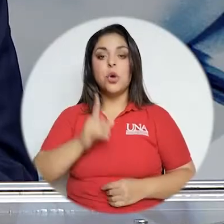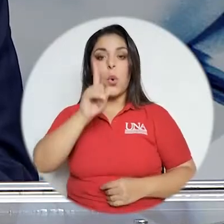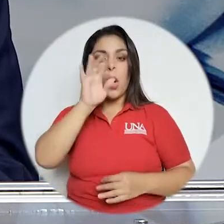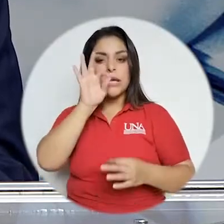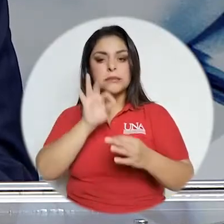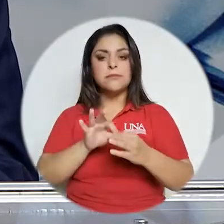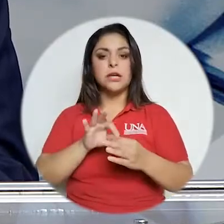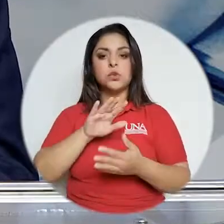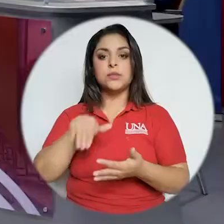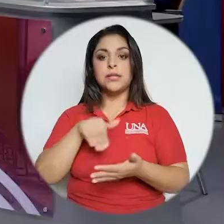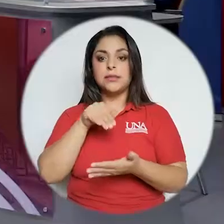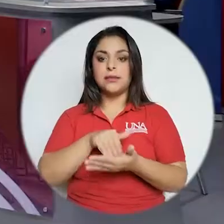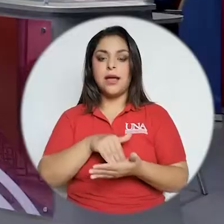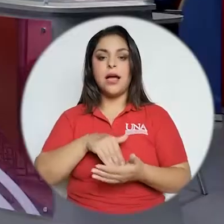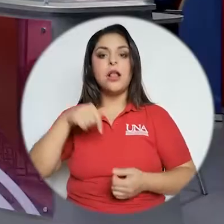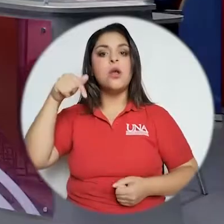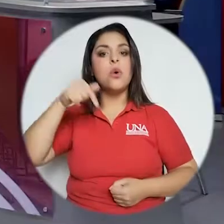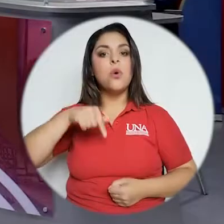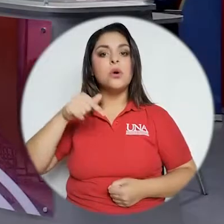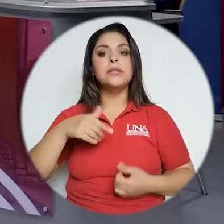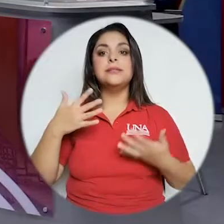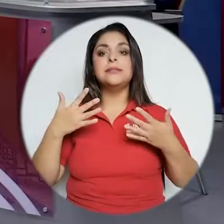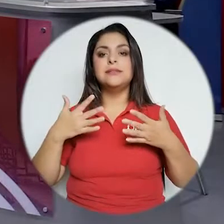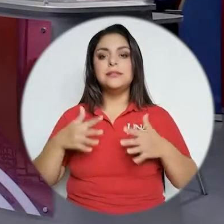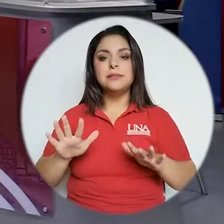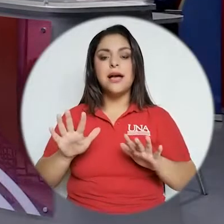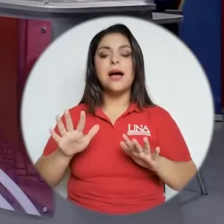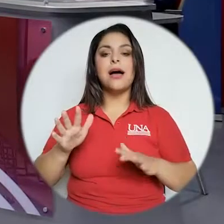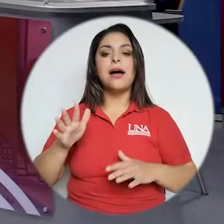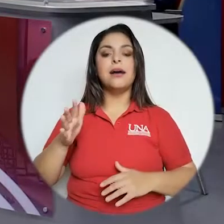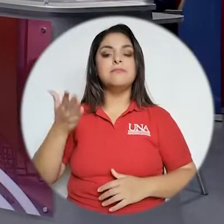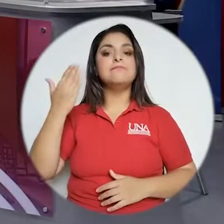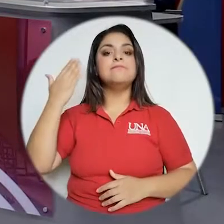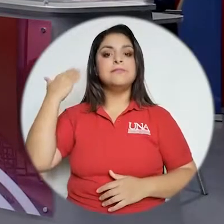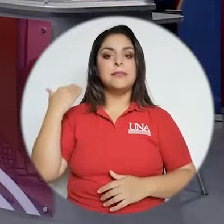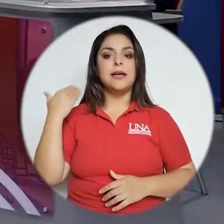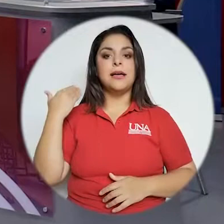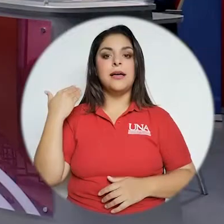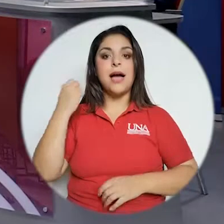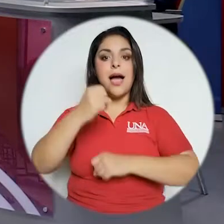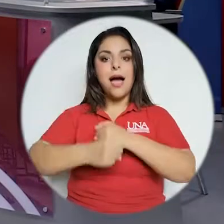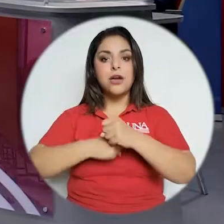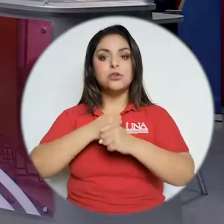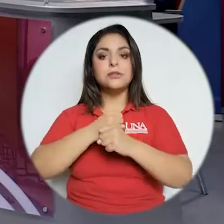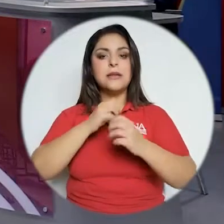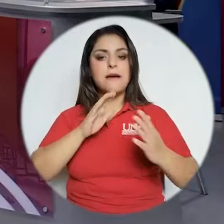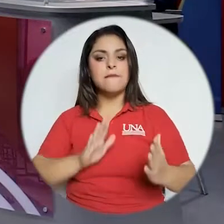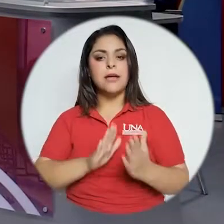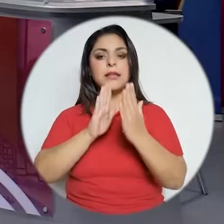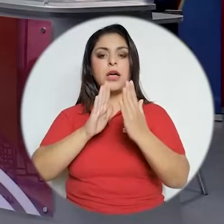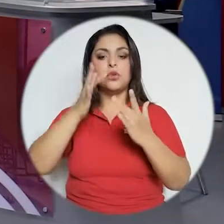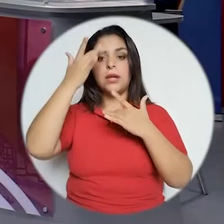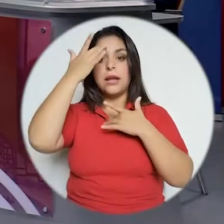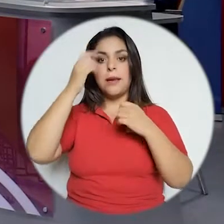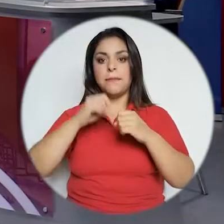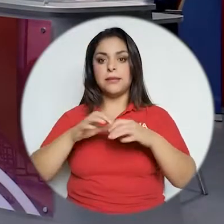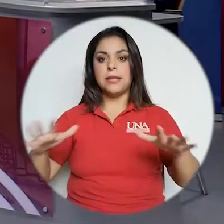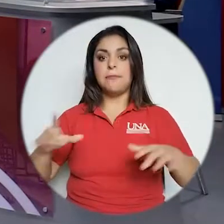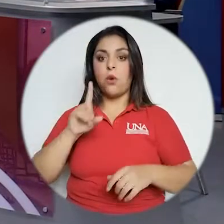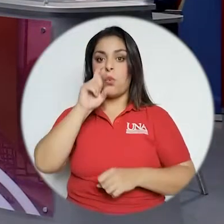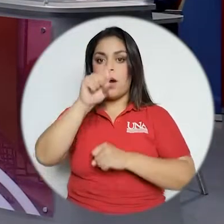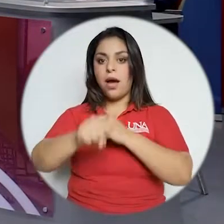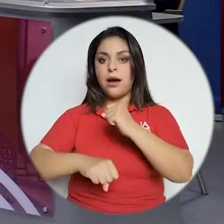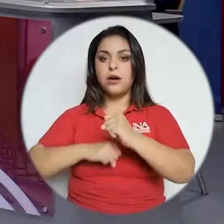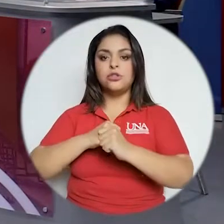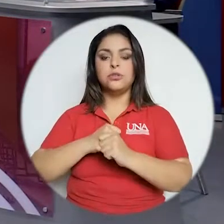conocimiento. Un aspecto central que hoy, ya pasado un año, de estar enfrentando